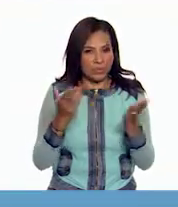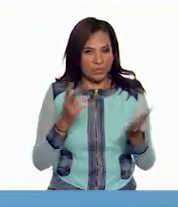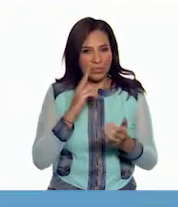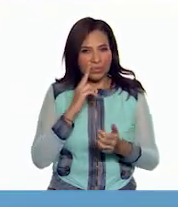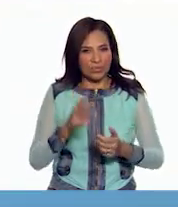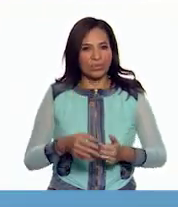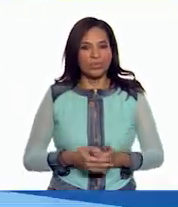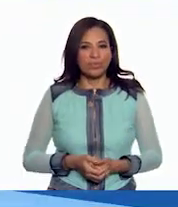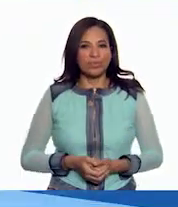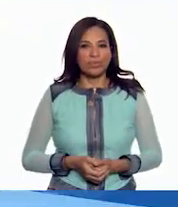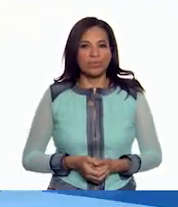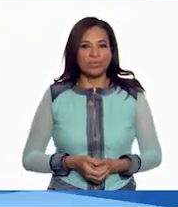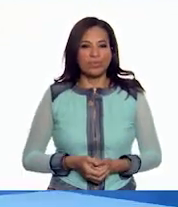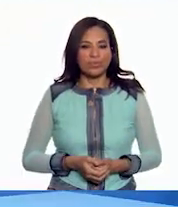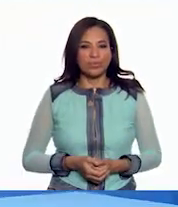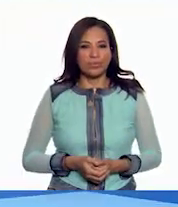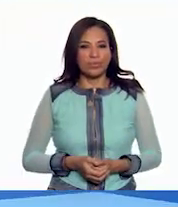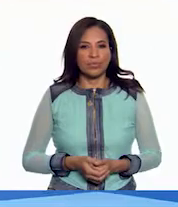sí.